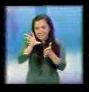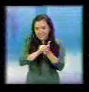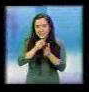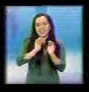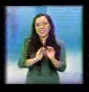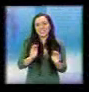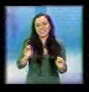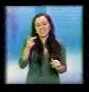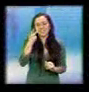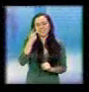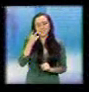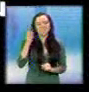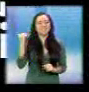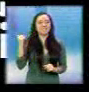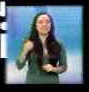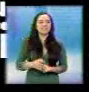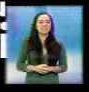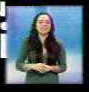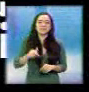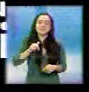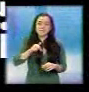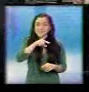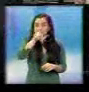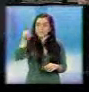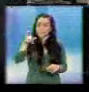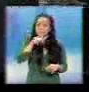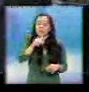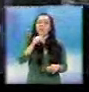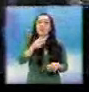Paseo 7. Use la crisis en su beneficio.